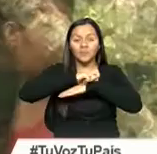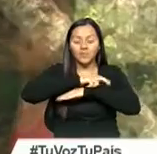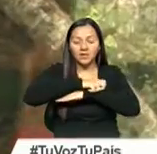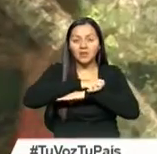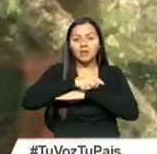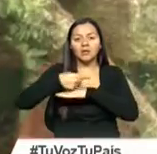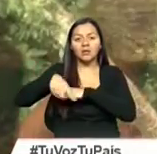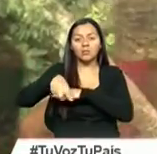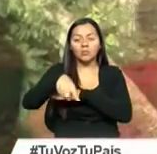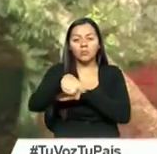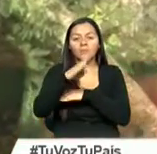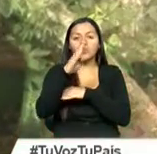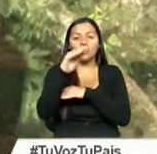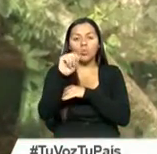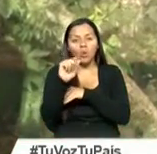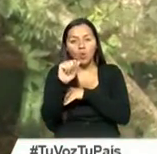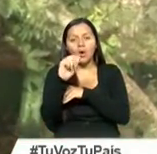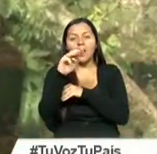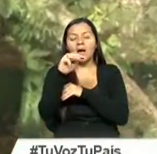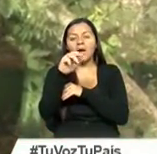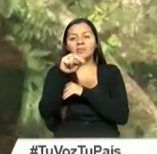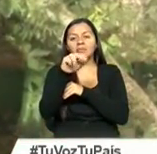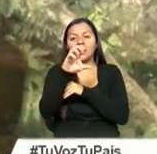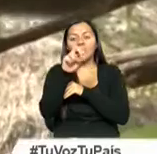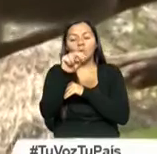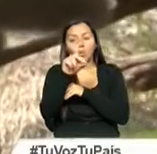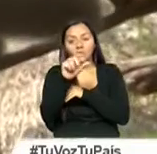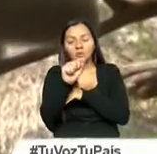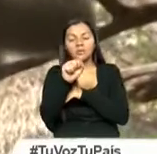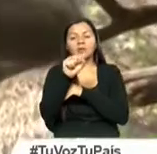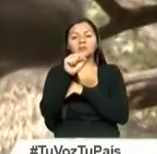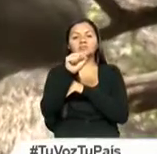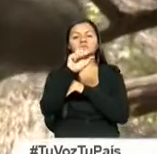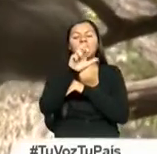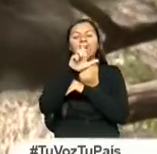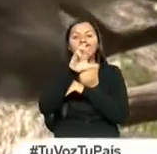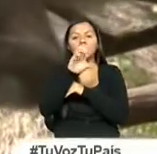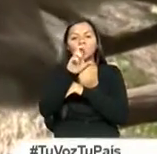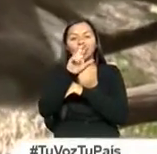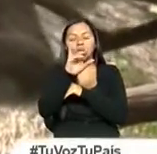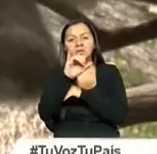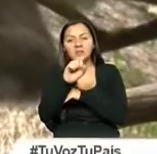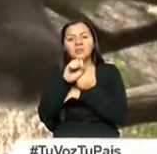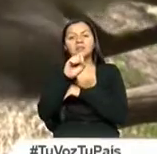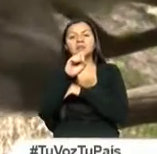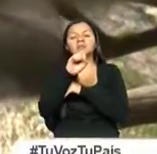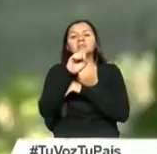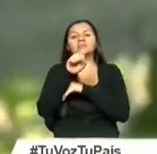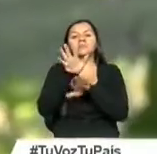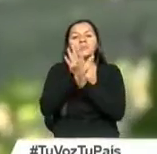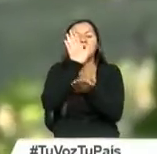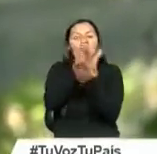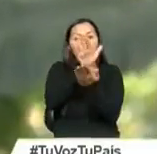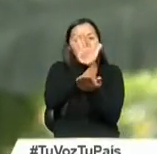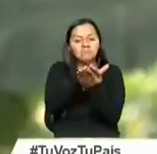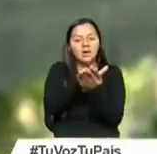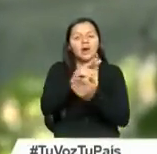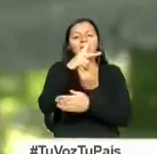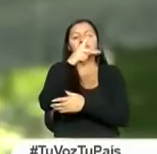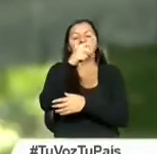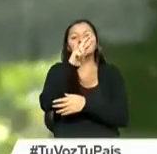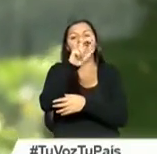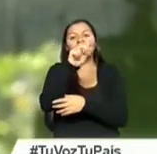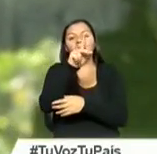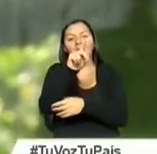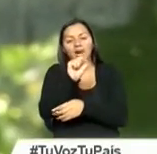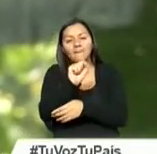matacaballo, las anacondas, boas arcoiris, contamos con caimanes, charapas y también tenemos un tapir, un